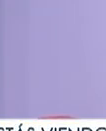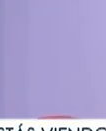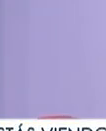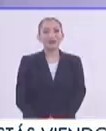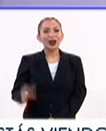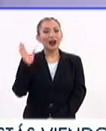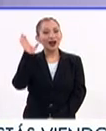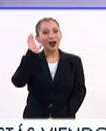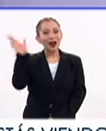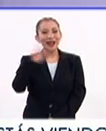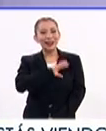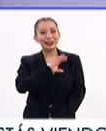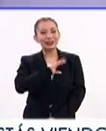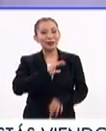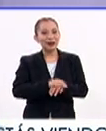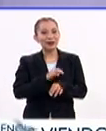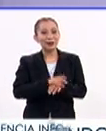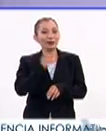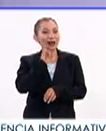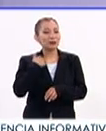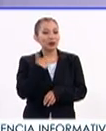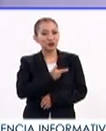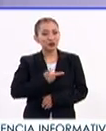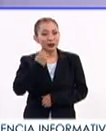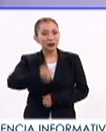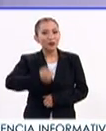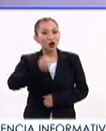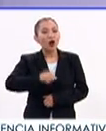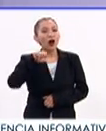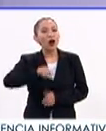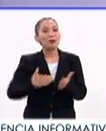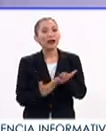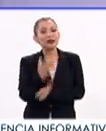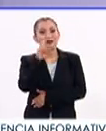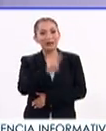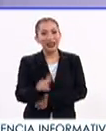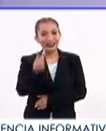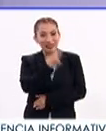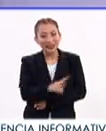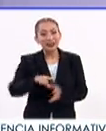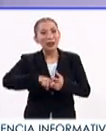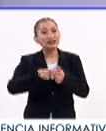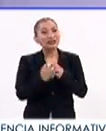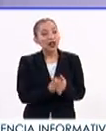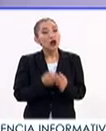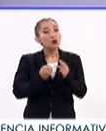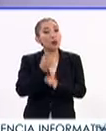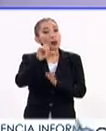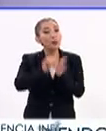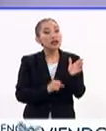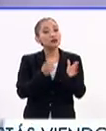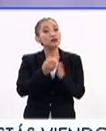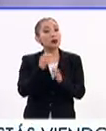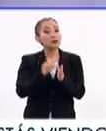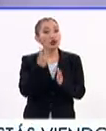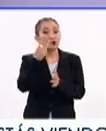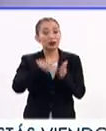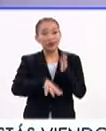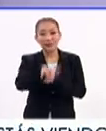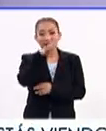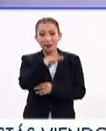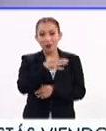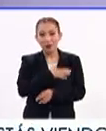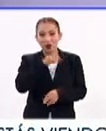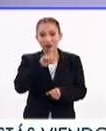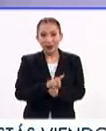¿Qué tal, queridas amigas y amigos de Interfaz? Es un placer saludarlos esta mañana de viernes, iniciando un nuevo mes, un nuevo mes del 2019.